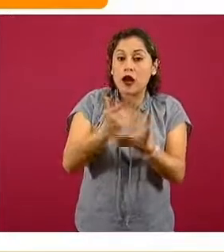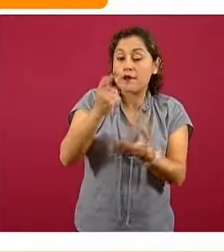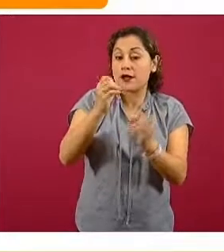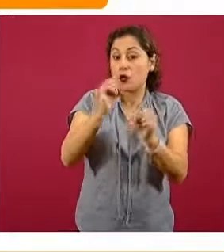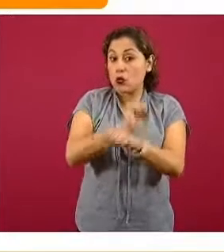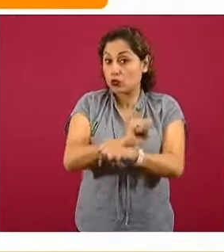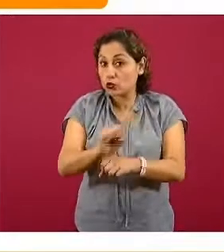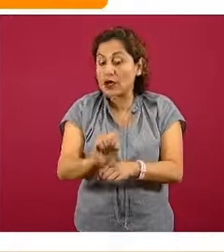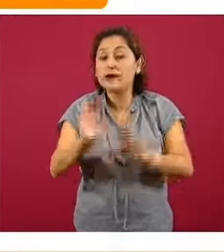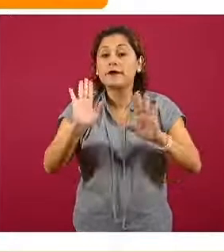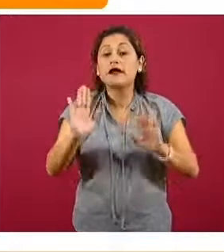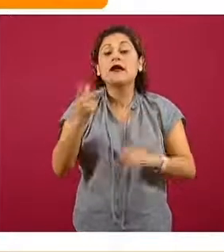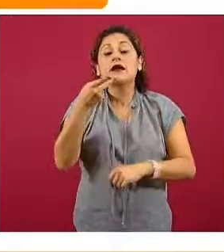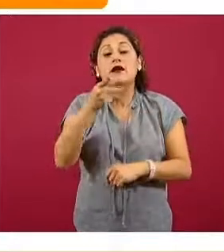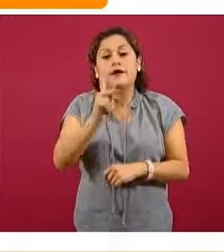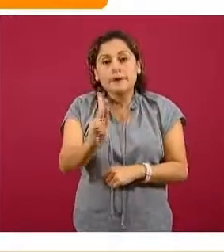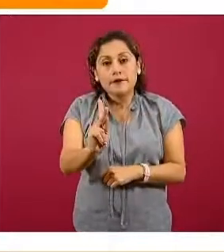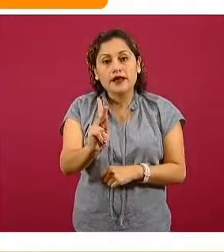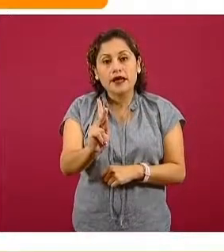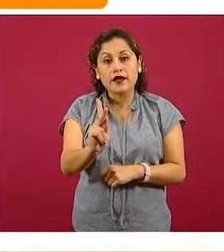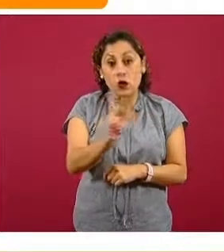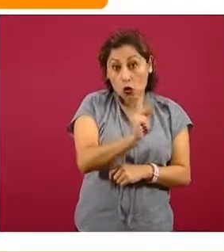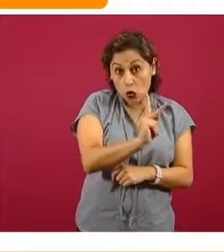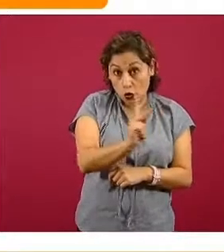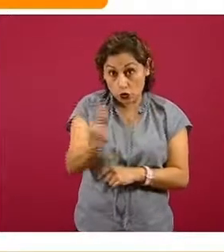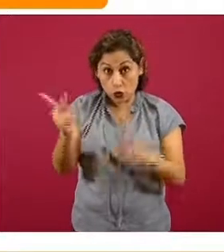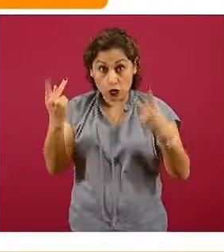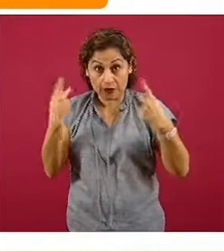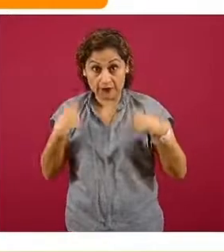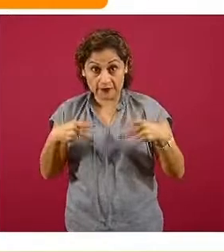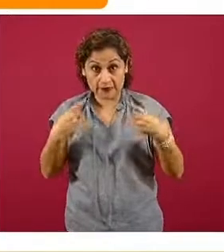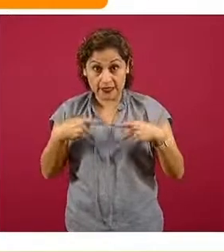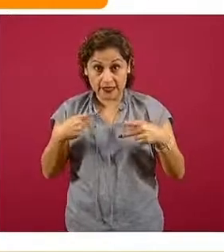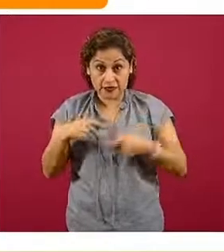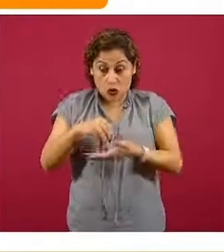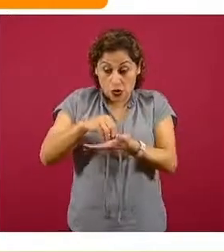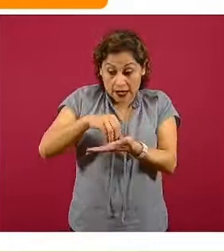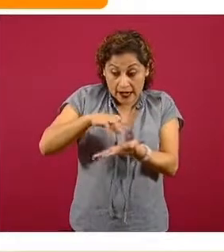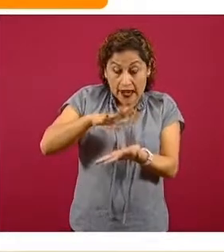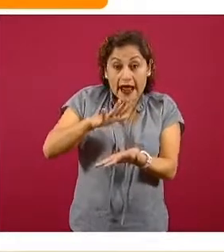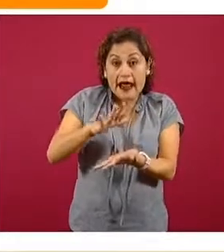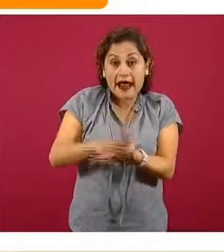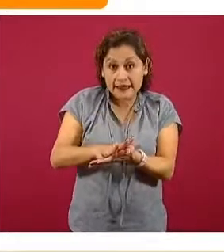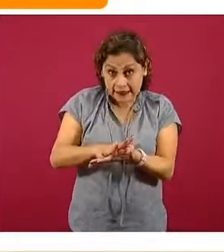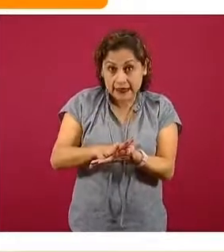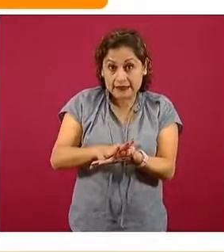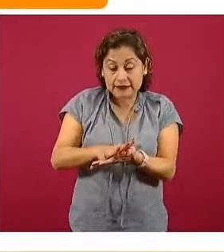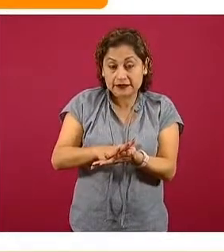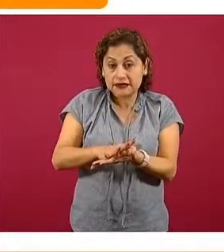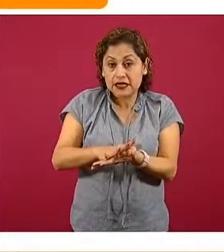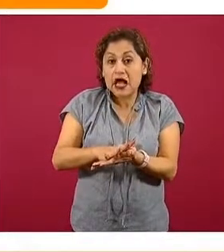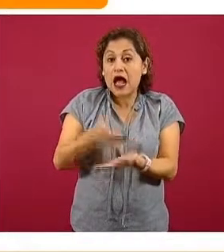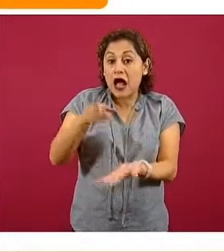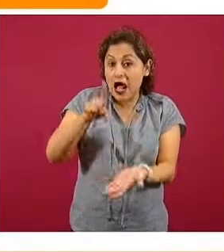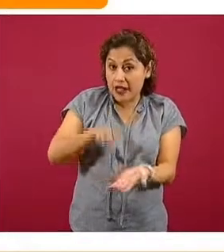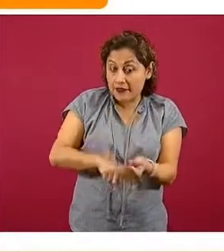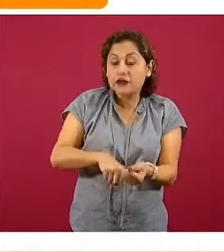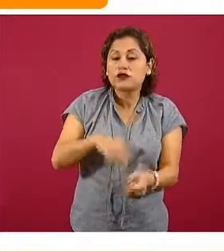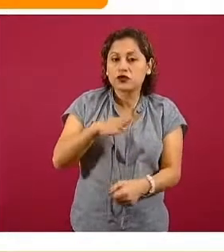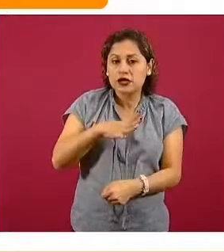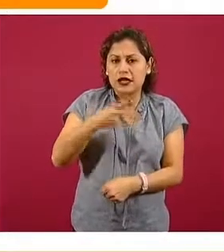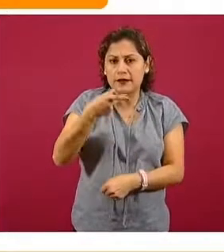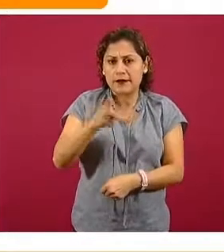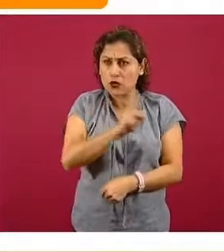pero no todas son producidas estos signos o síntomas por la presencia del virus SARS-CoV-2. Cuando vemos